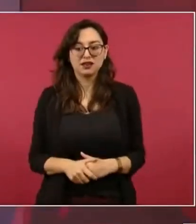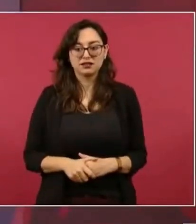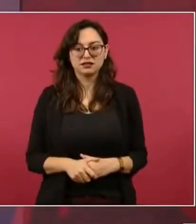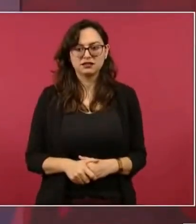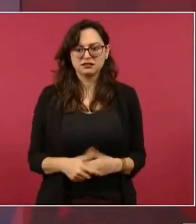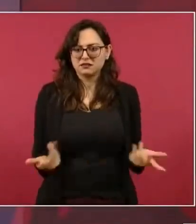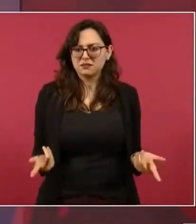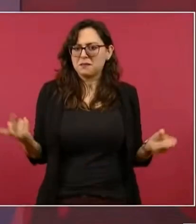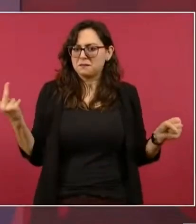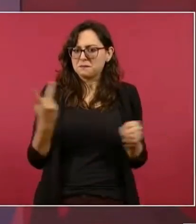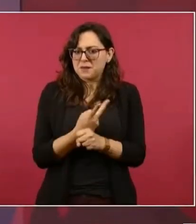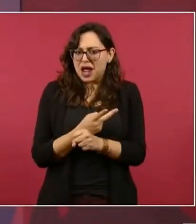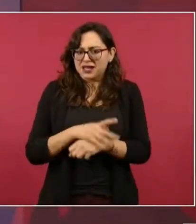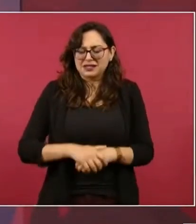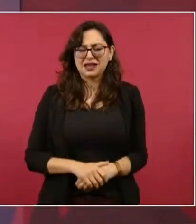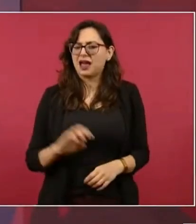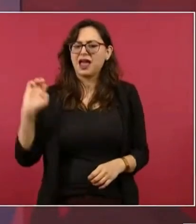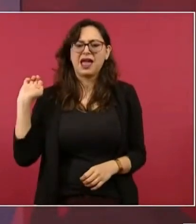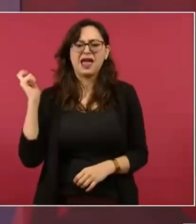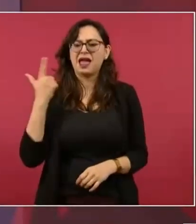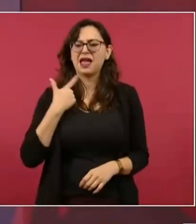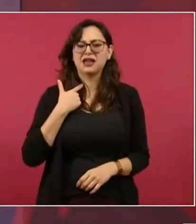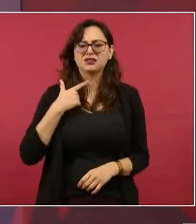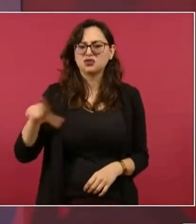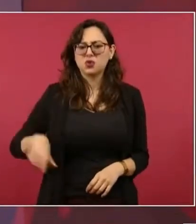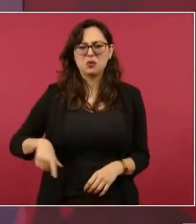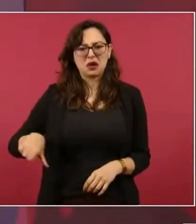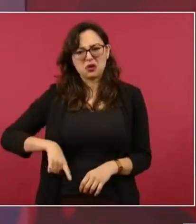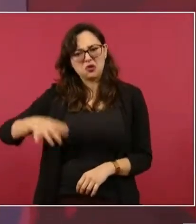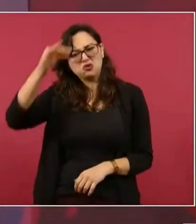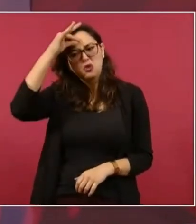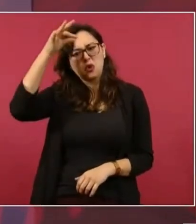técnicos que no lo sabían?